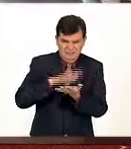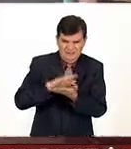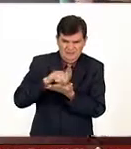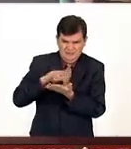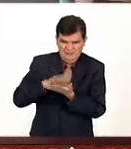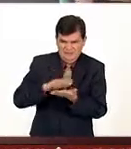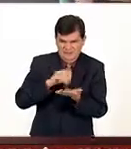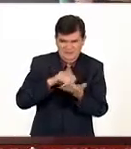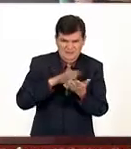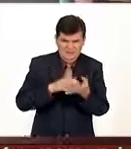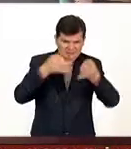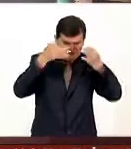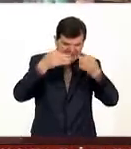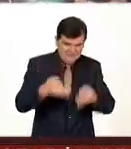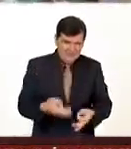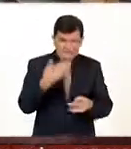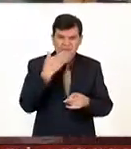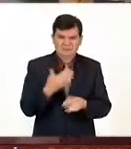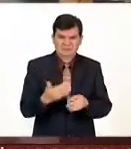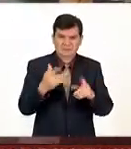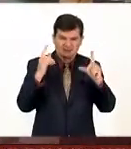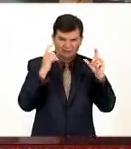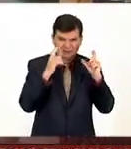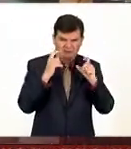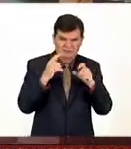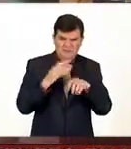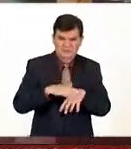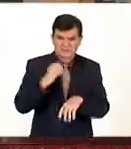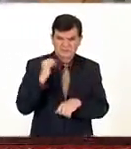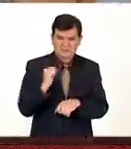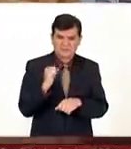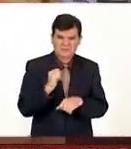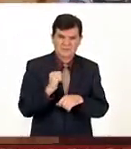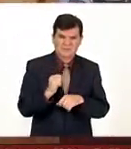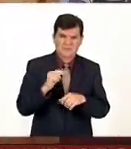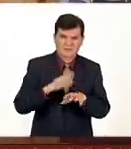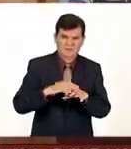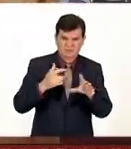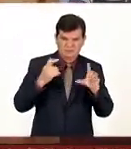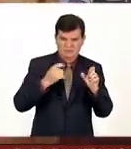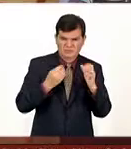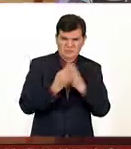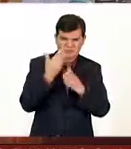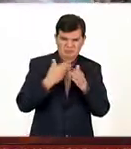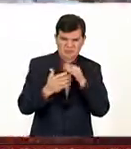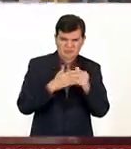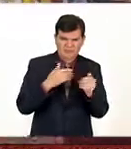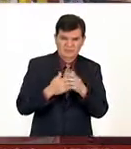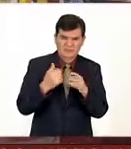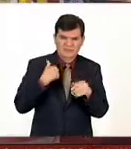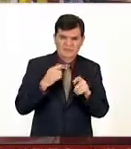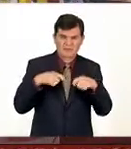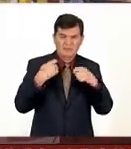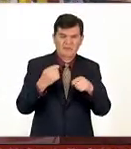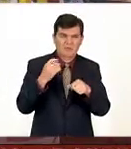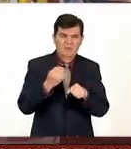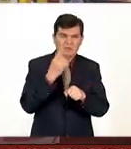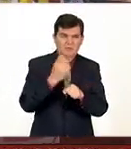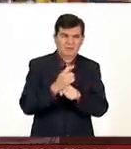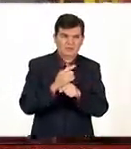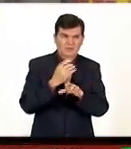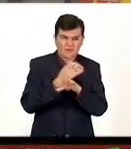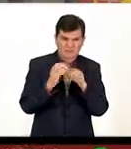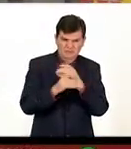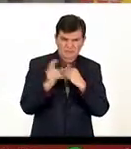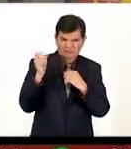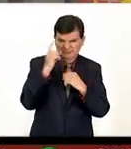con una precisión sorprendente una cámara muy buena de estas digitales nuevas que permitió en condiciones de luz bien